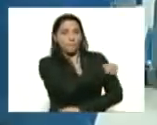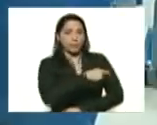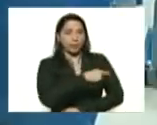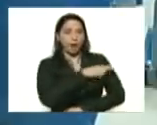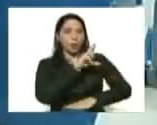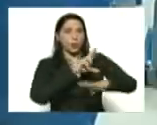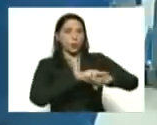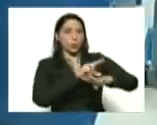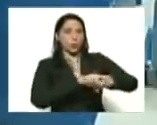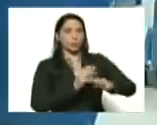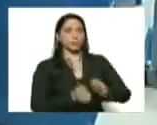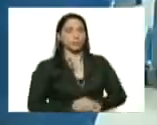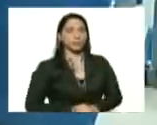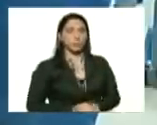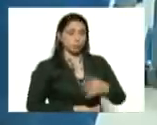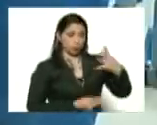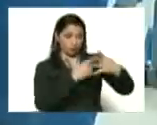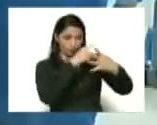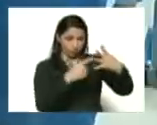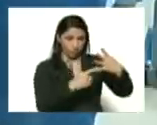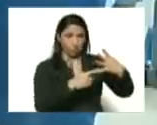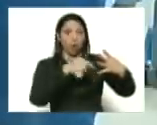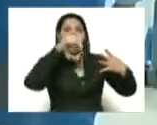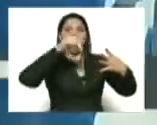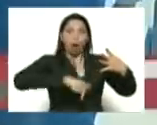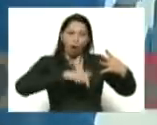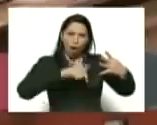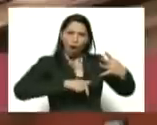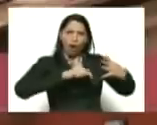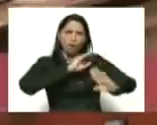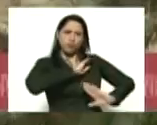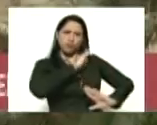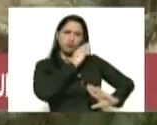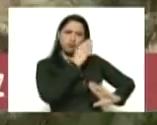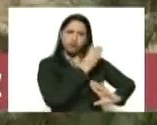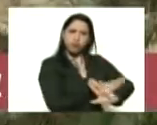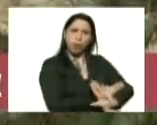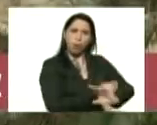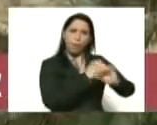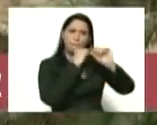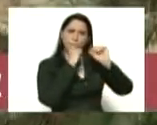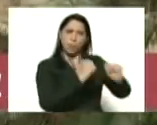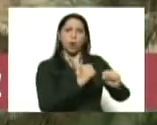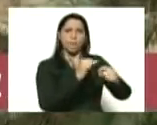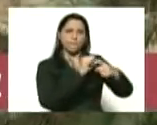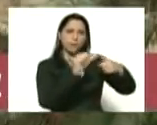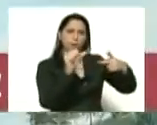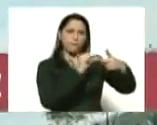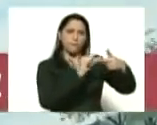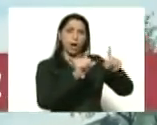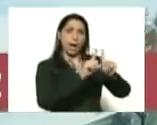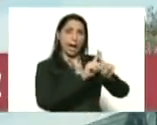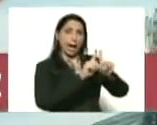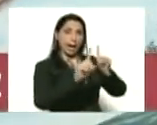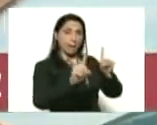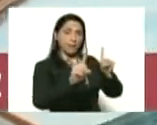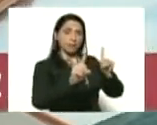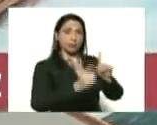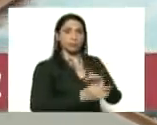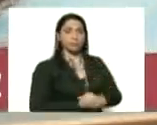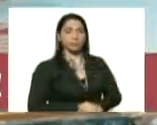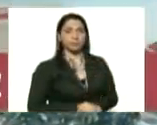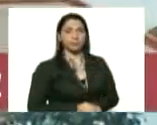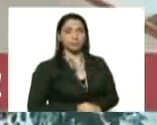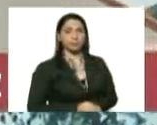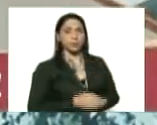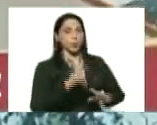doctor Ramón Chávez hoy en el fortalecimiento de las áreas de aislamiento y